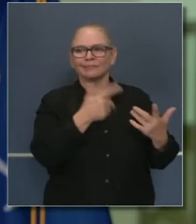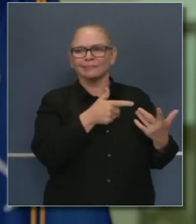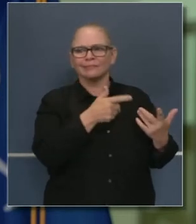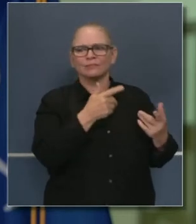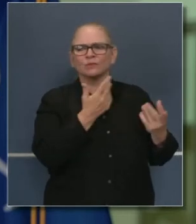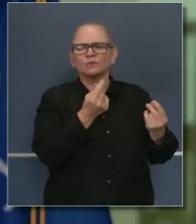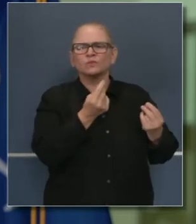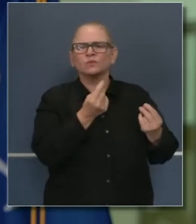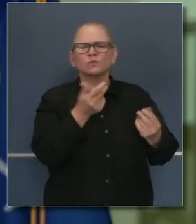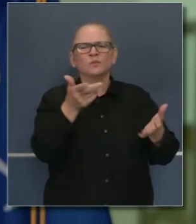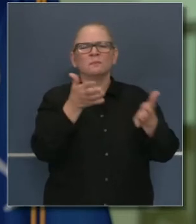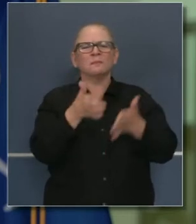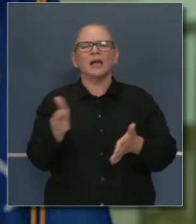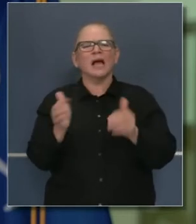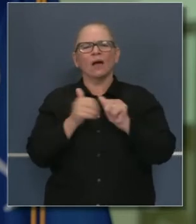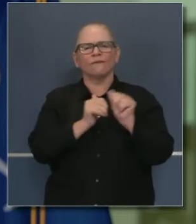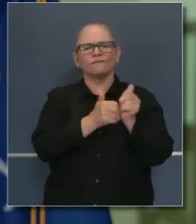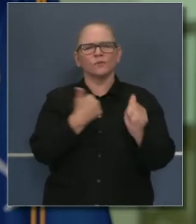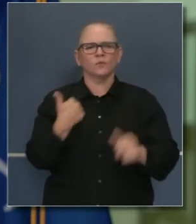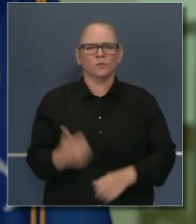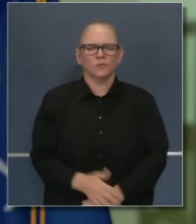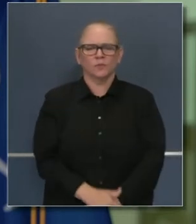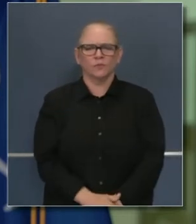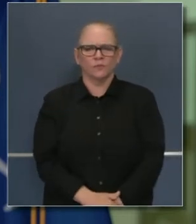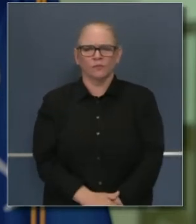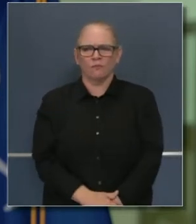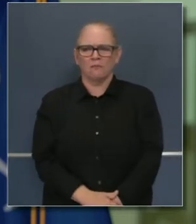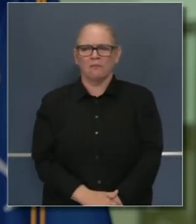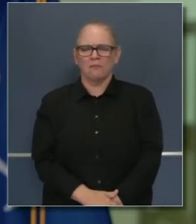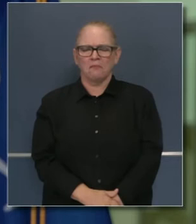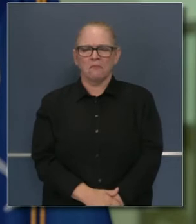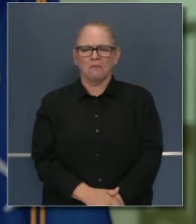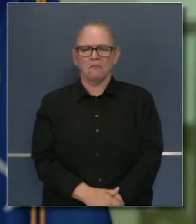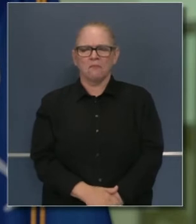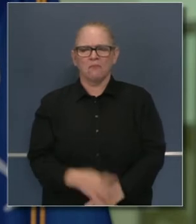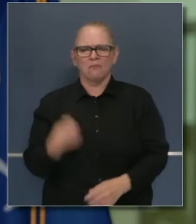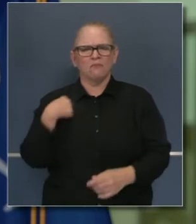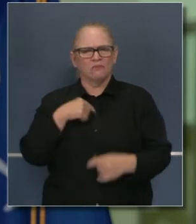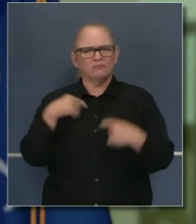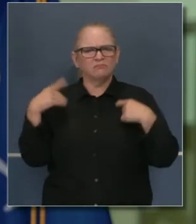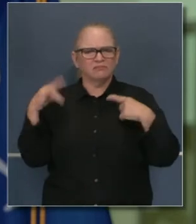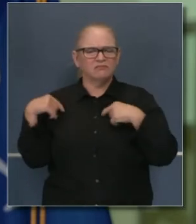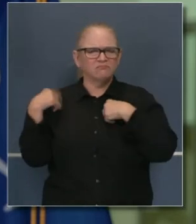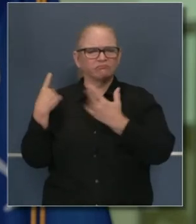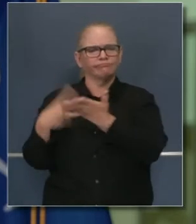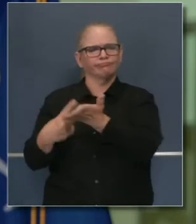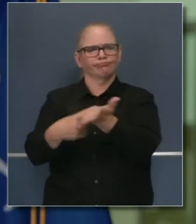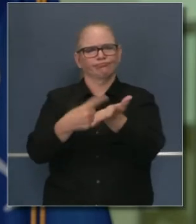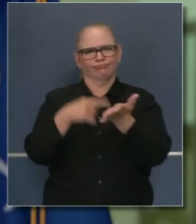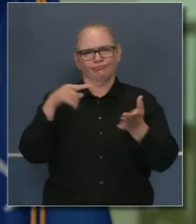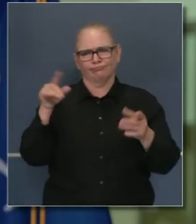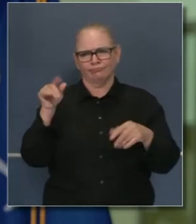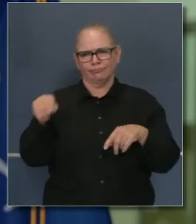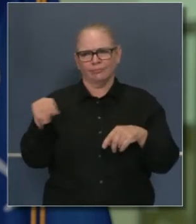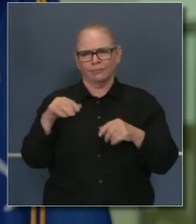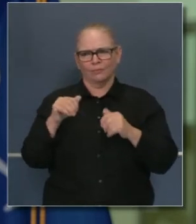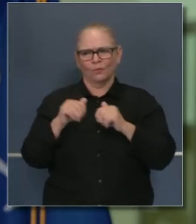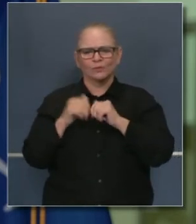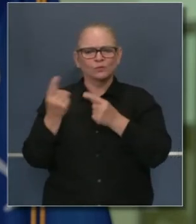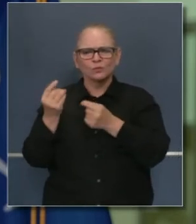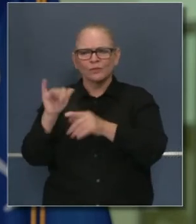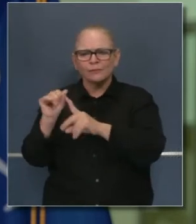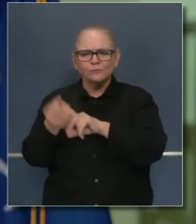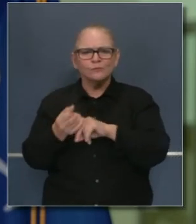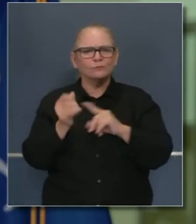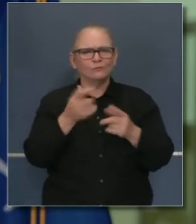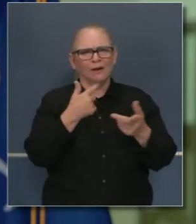Hemos estado procesando muchos protocolos nuevos y nuevas recomendaciones y estrategias. Mucho de eso vino de nuestro trabajo que hicimos muy